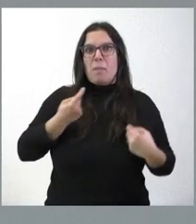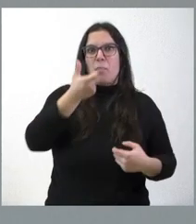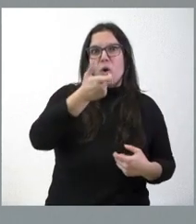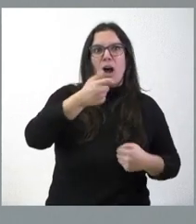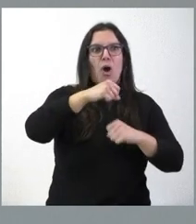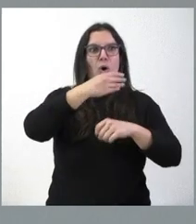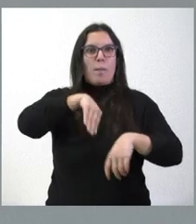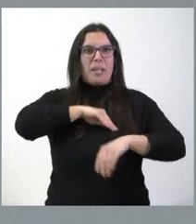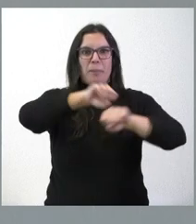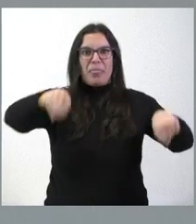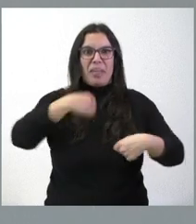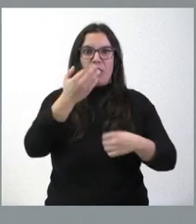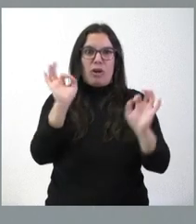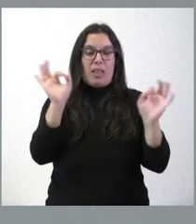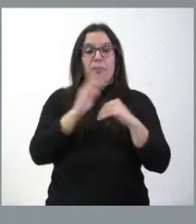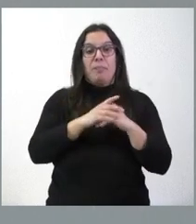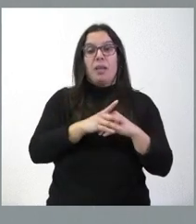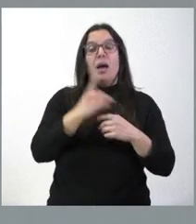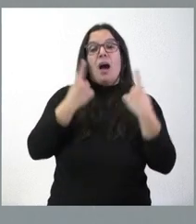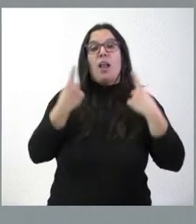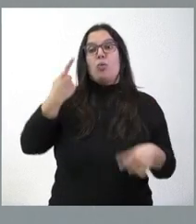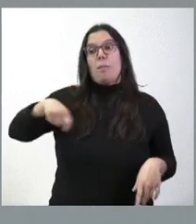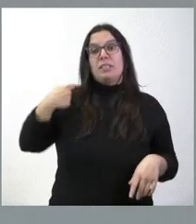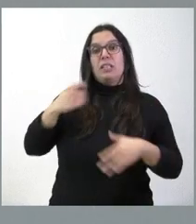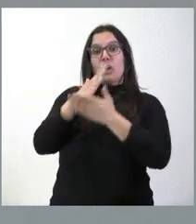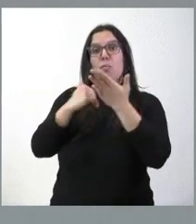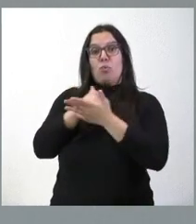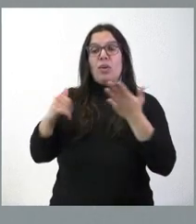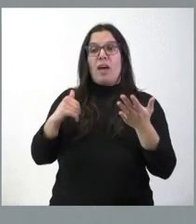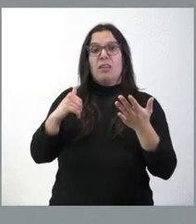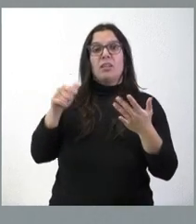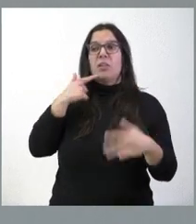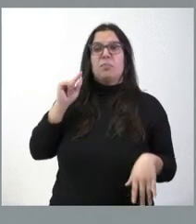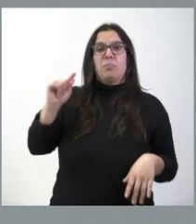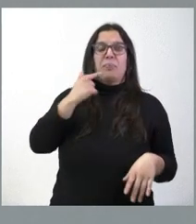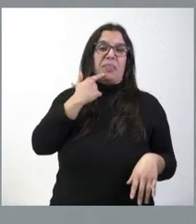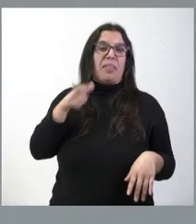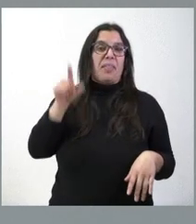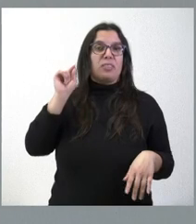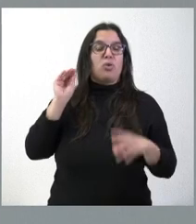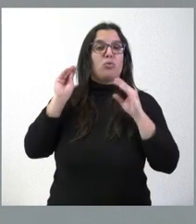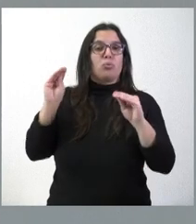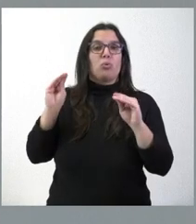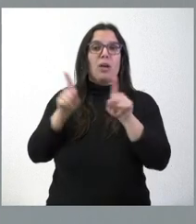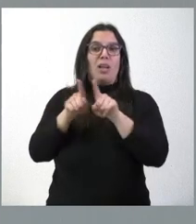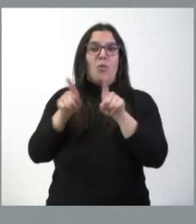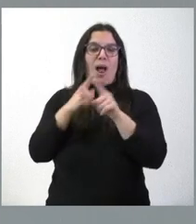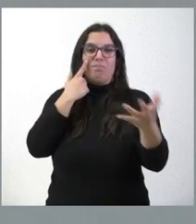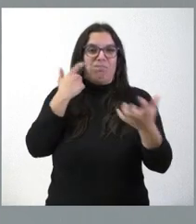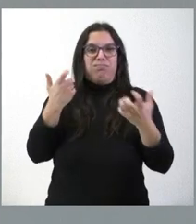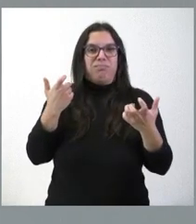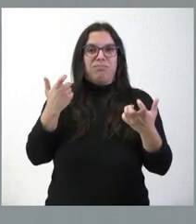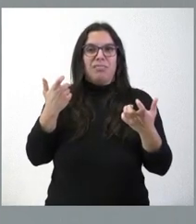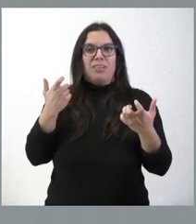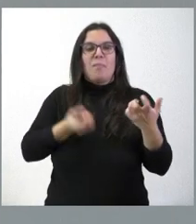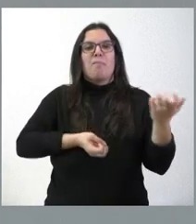Entendemos perfectamente a algunos presidentes de comunidad autónoma que han calificado como que esta decisión pone muy de manifiesto cuál